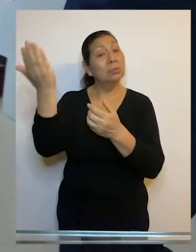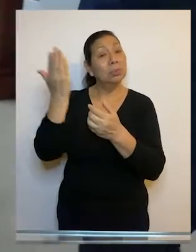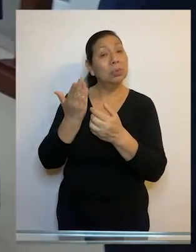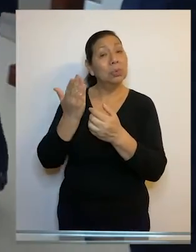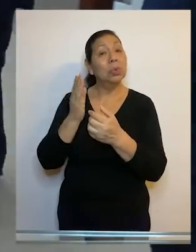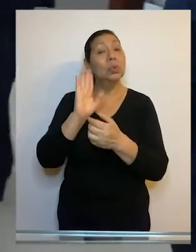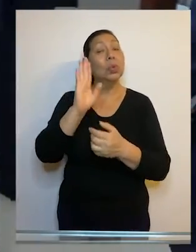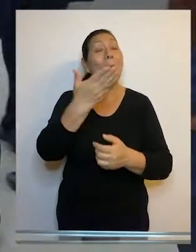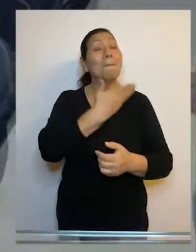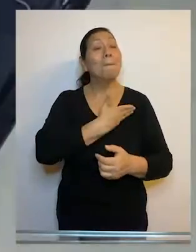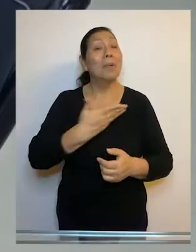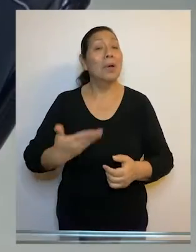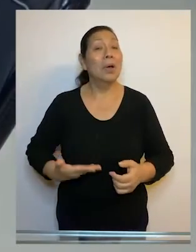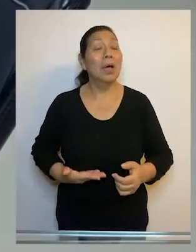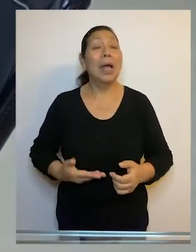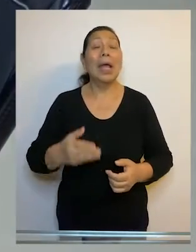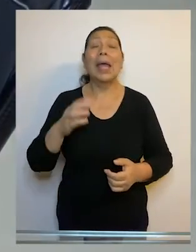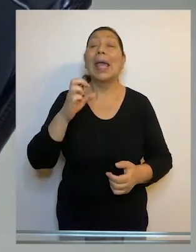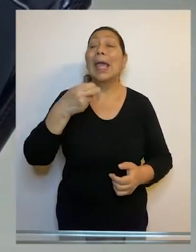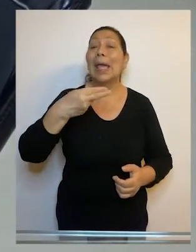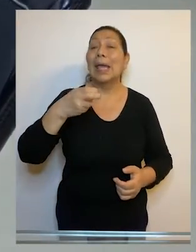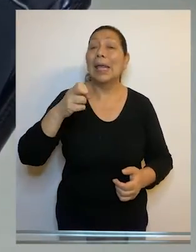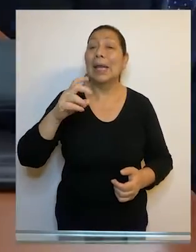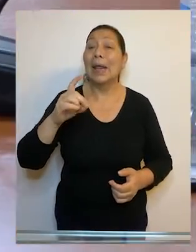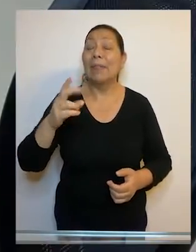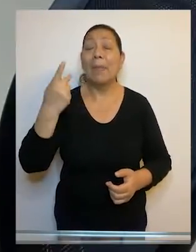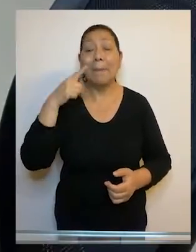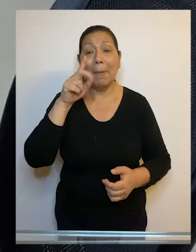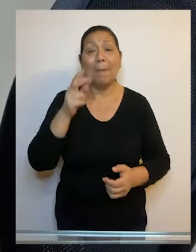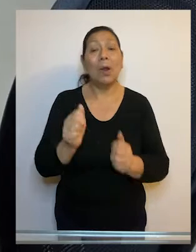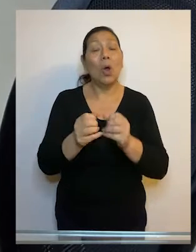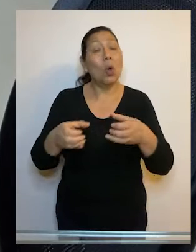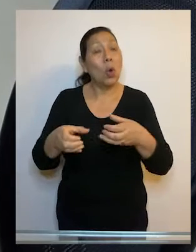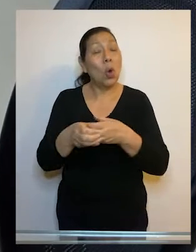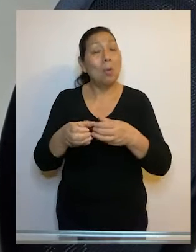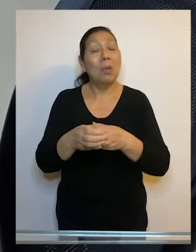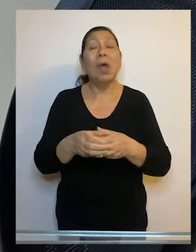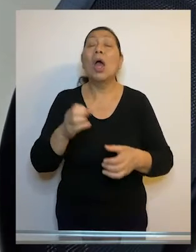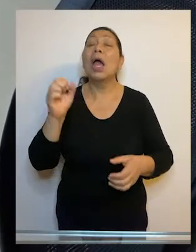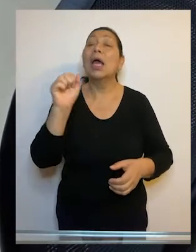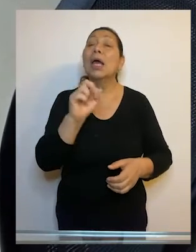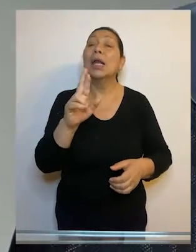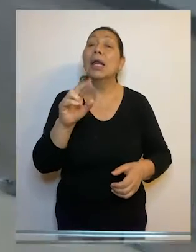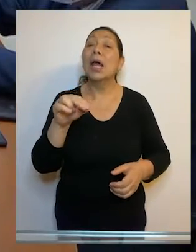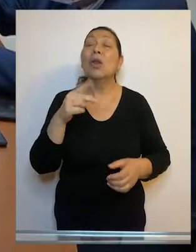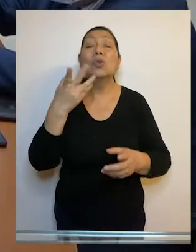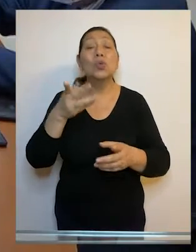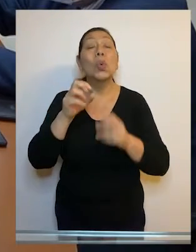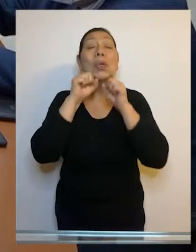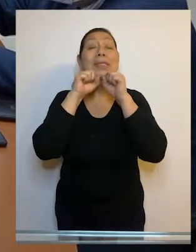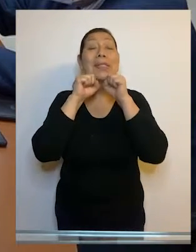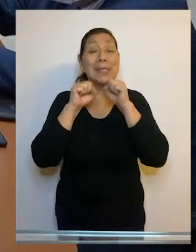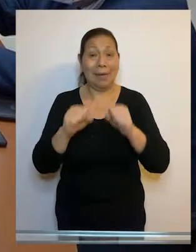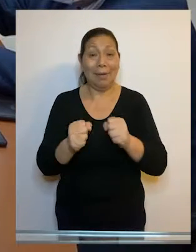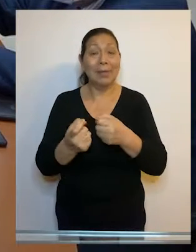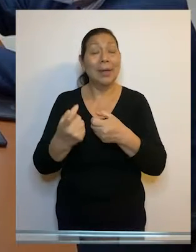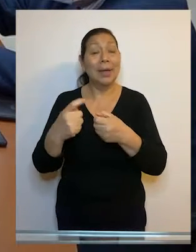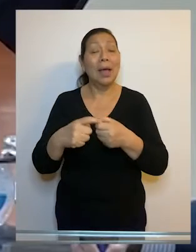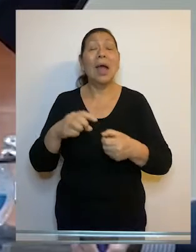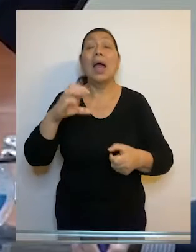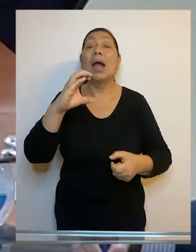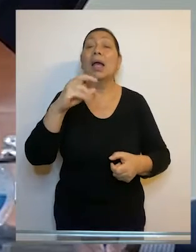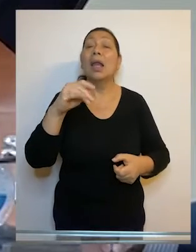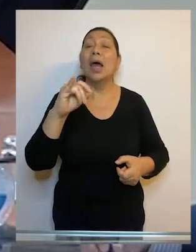estuvo integrada por su presidente, Joel Hernández, el relator para el Perú comisionado Estuardo Ralón y la secretaria ejecutiva